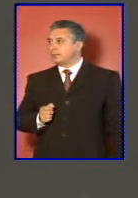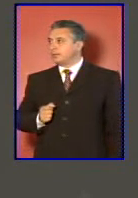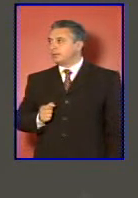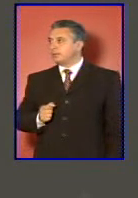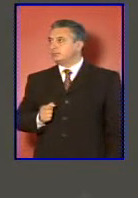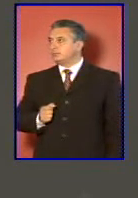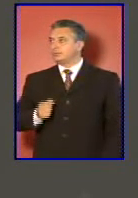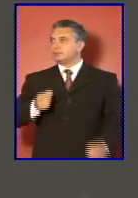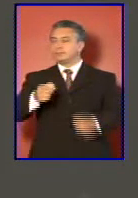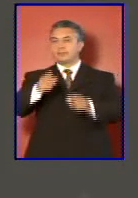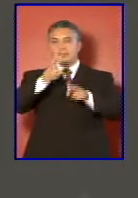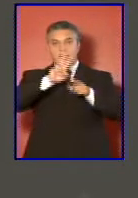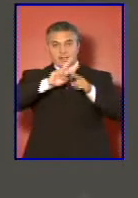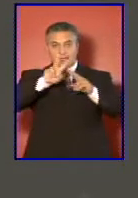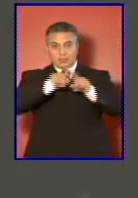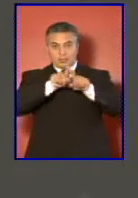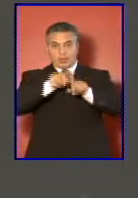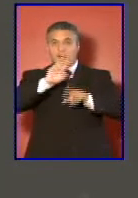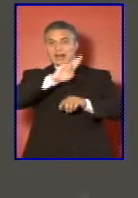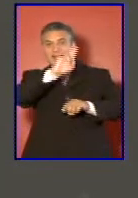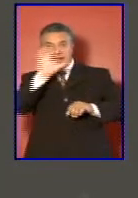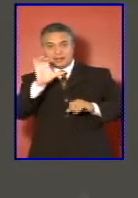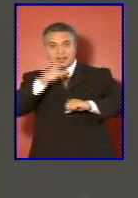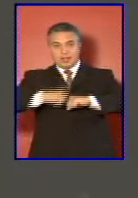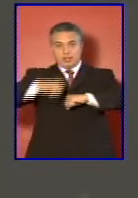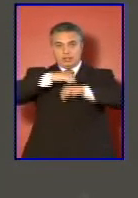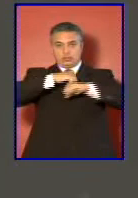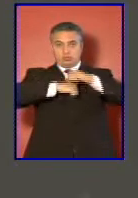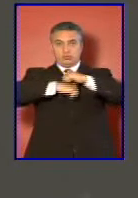la reestructuración del Ministerio de Defensa